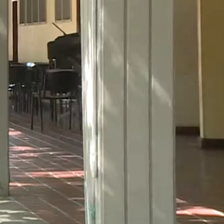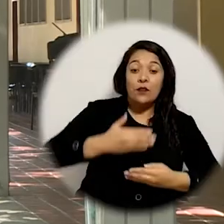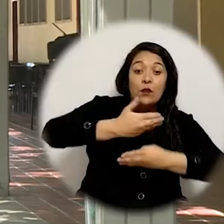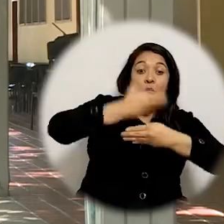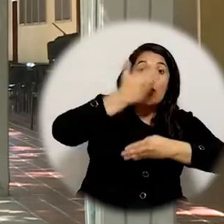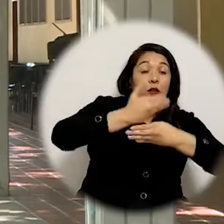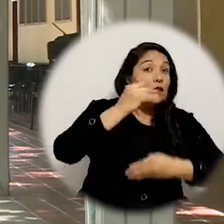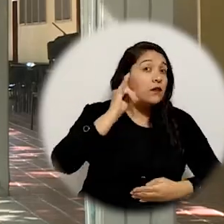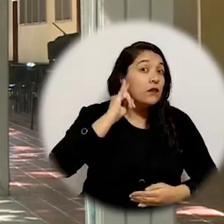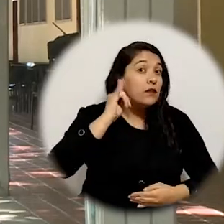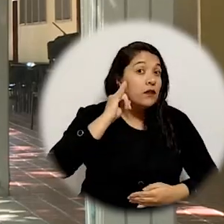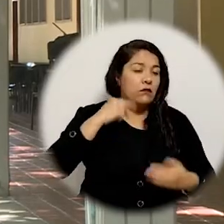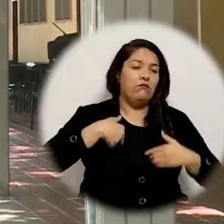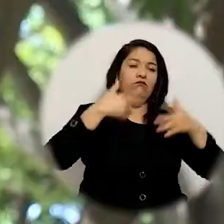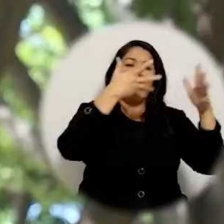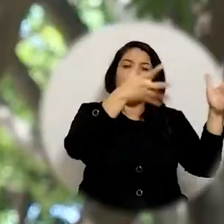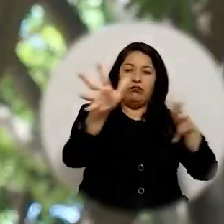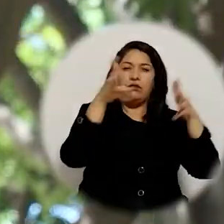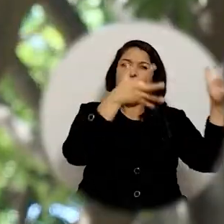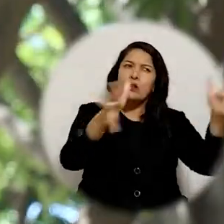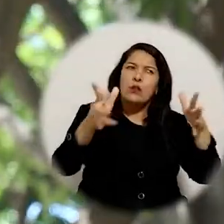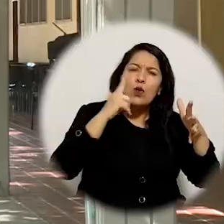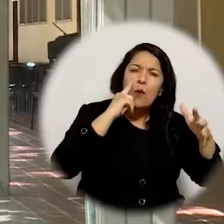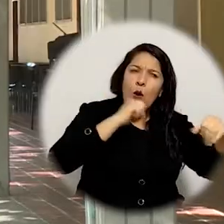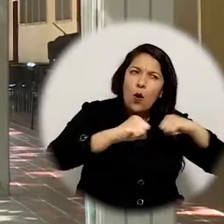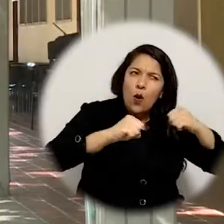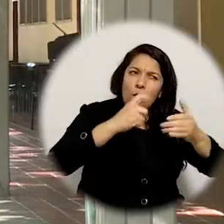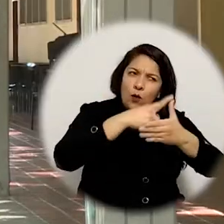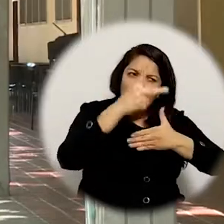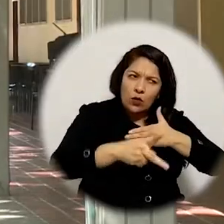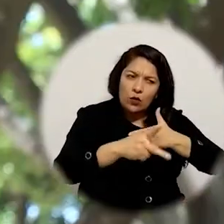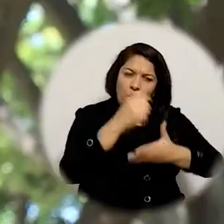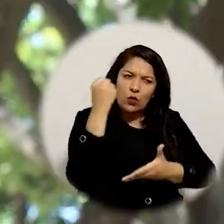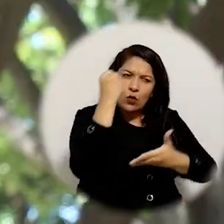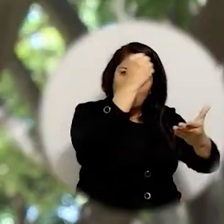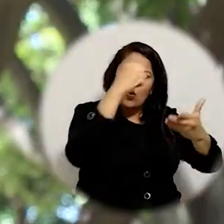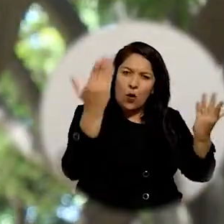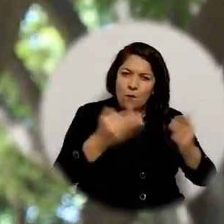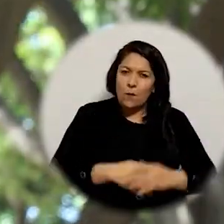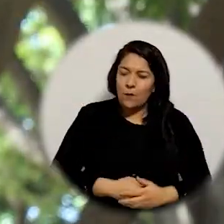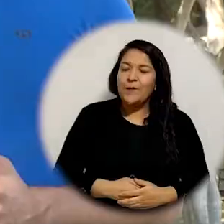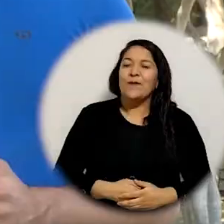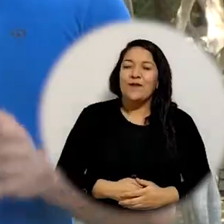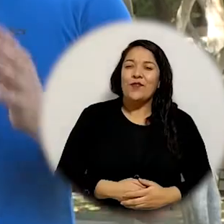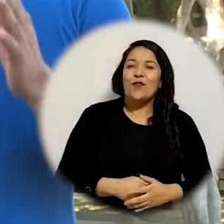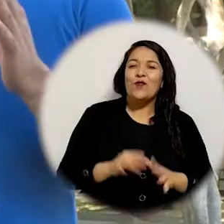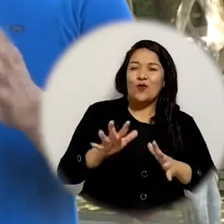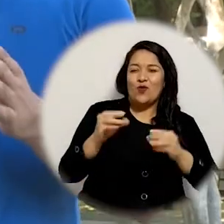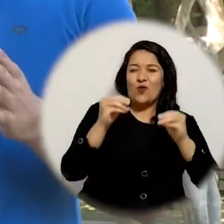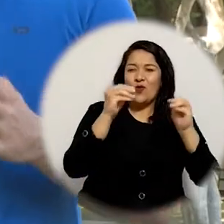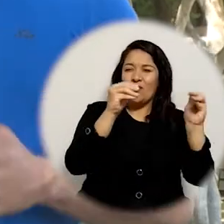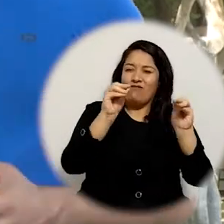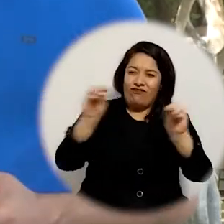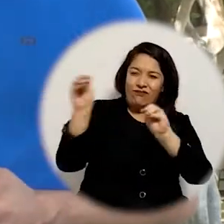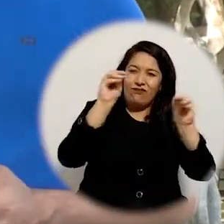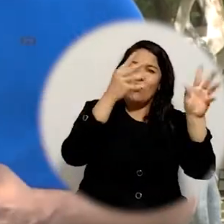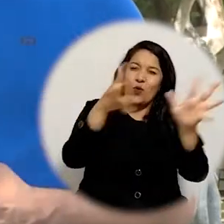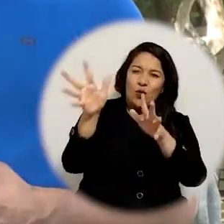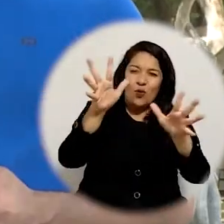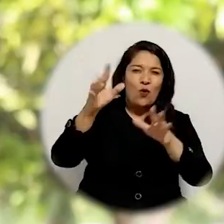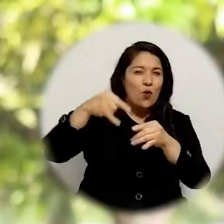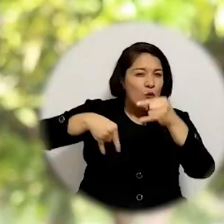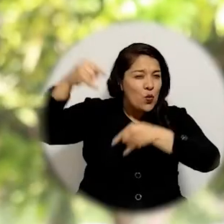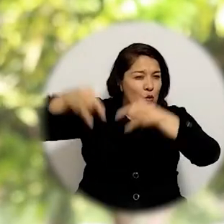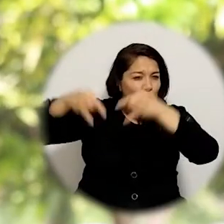Con podcast Uni Magdalena enseña cómo gestionar y formular proyectos de inversión Siguiendo los cursos virtuales y